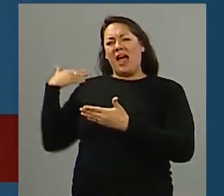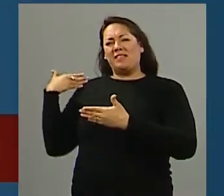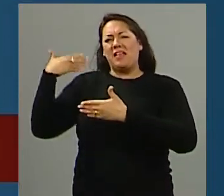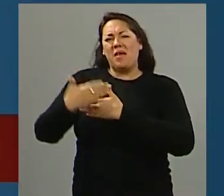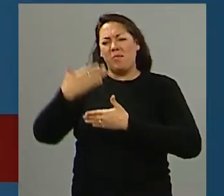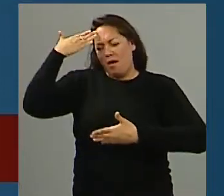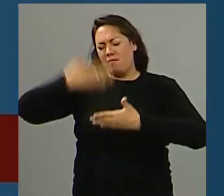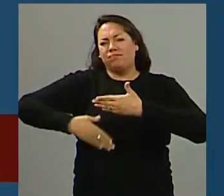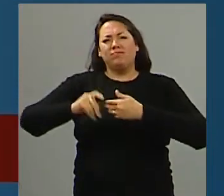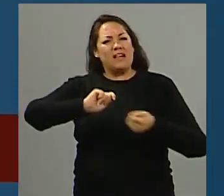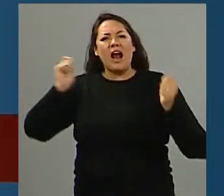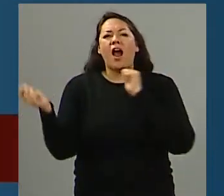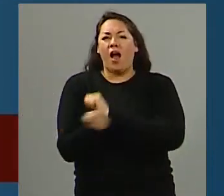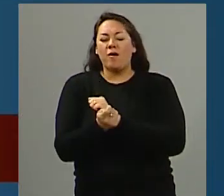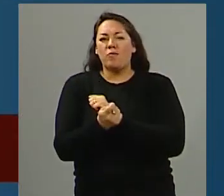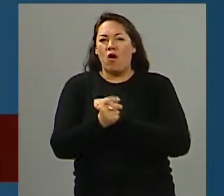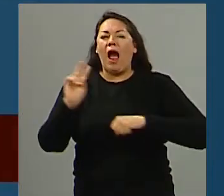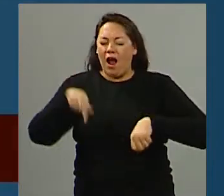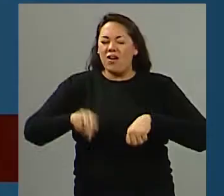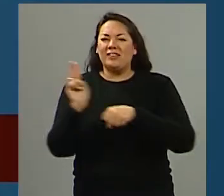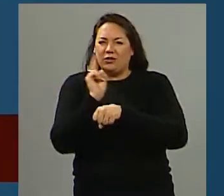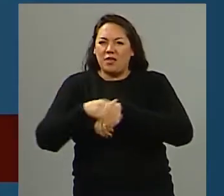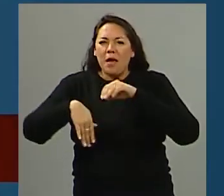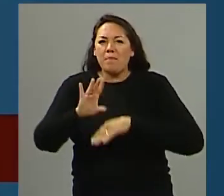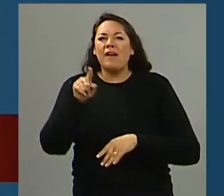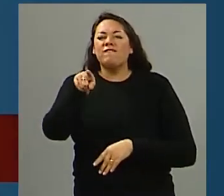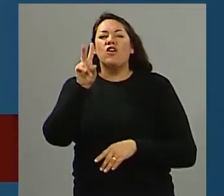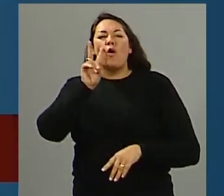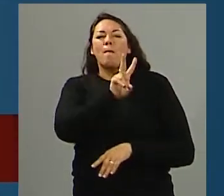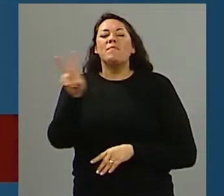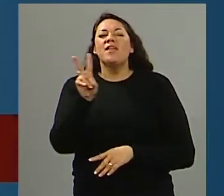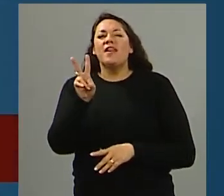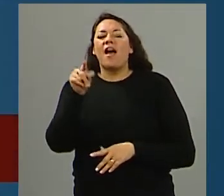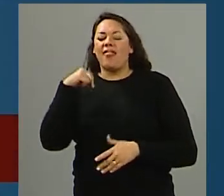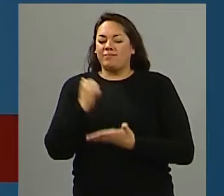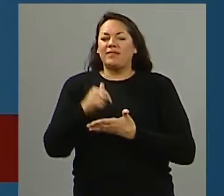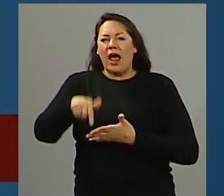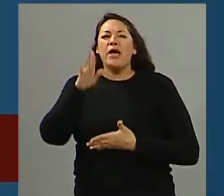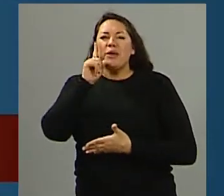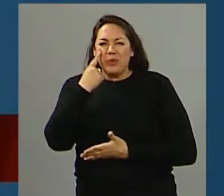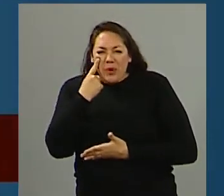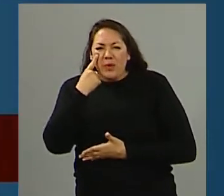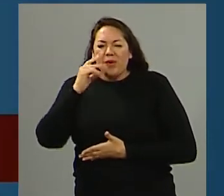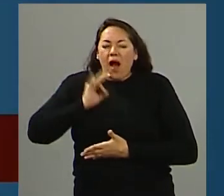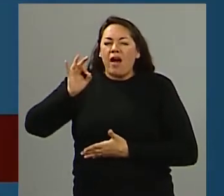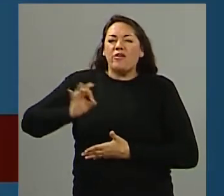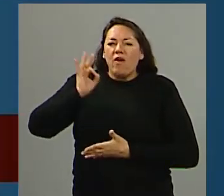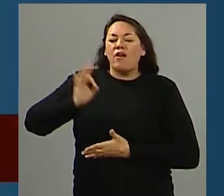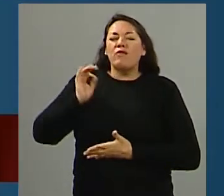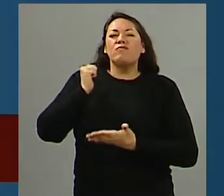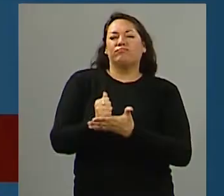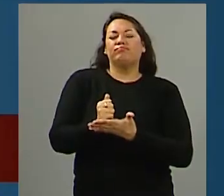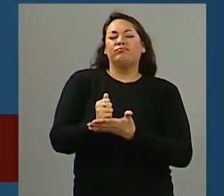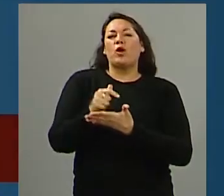se tomaron medidas muy importantes, pero desde tu óptica y desde alguien que está instalado en Estados Unidos hace muchísimo tiempo.